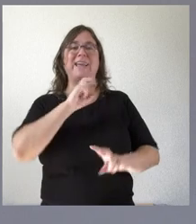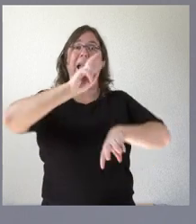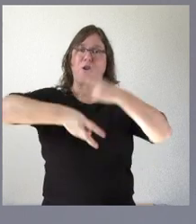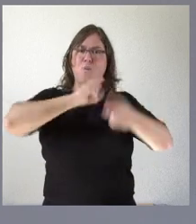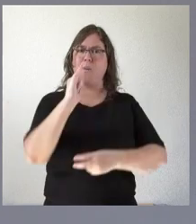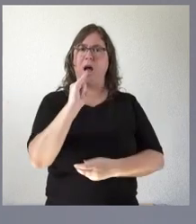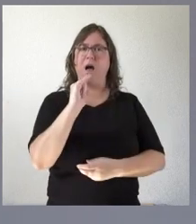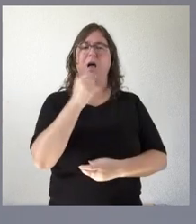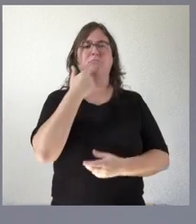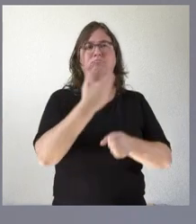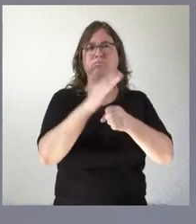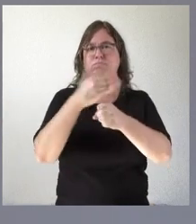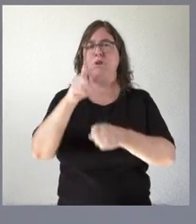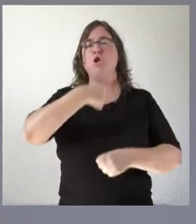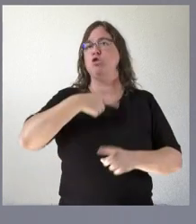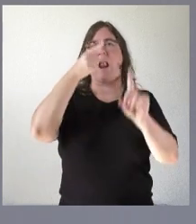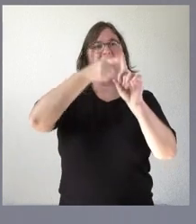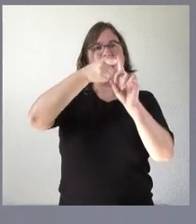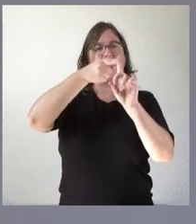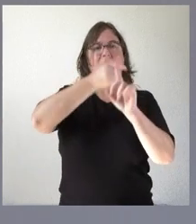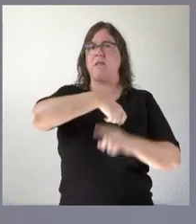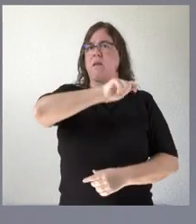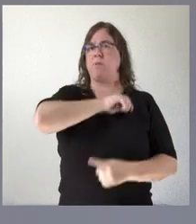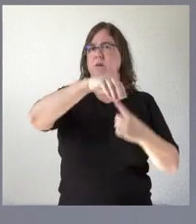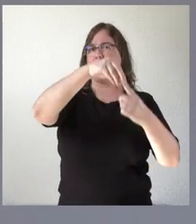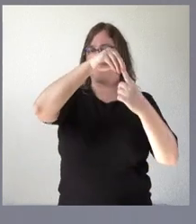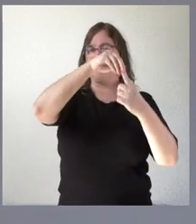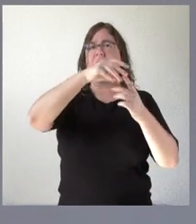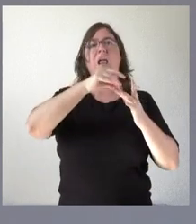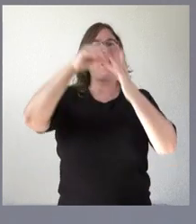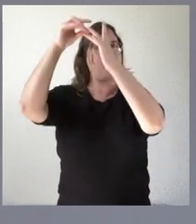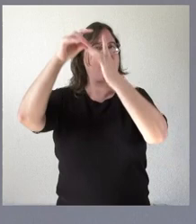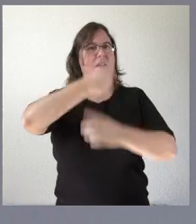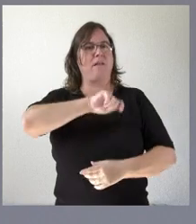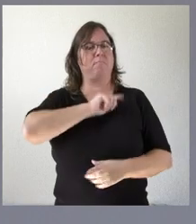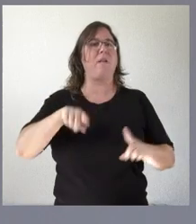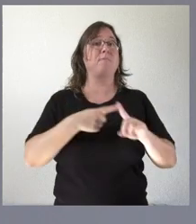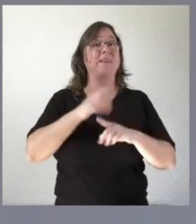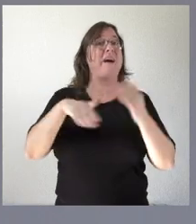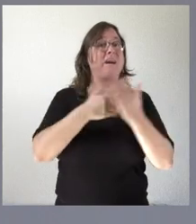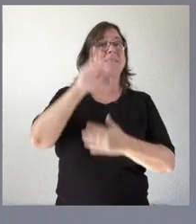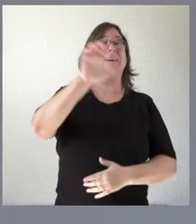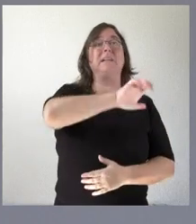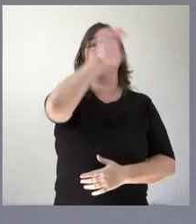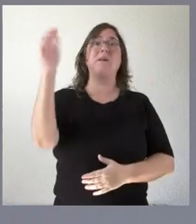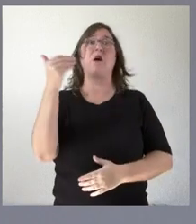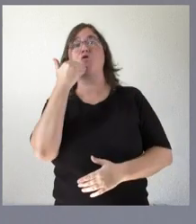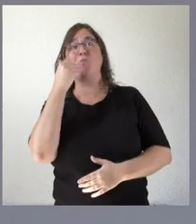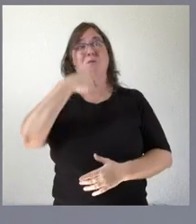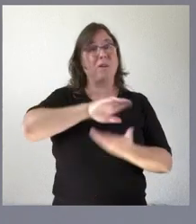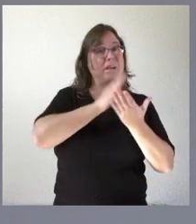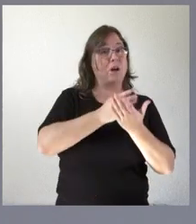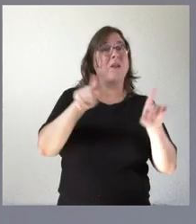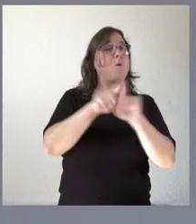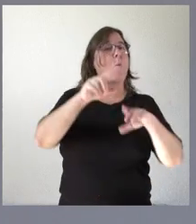que somos la referencia dentro de España y liderazgo en la energía renovable que a nivel europeo estamos al nivel de Noruega que es el líder europeo